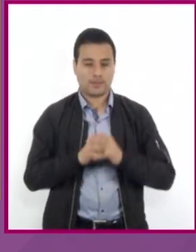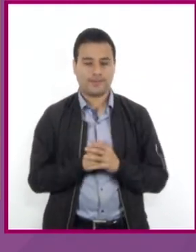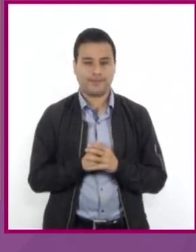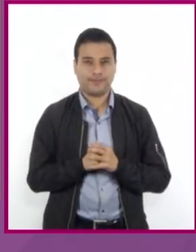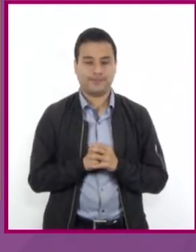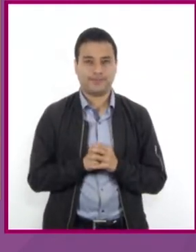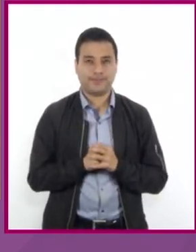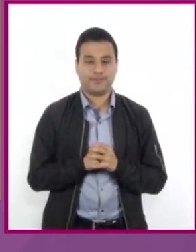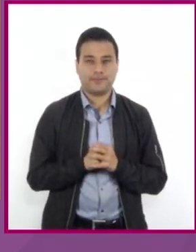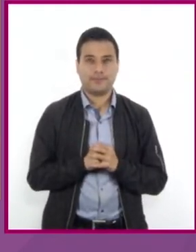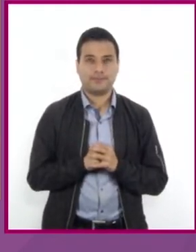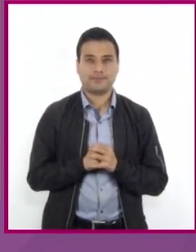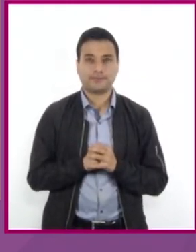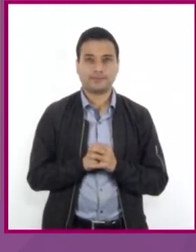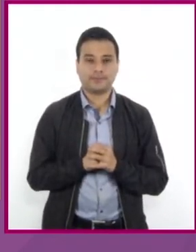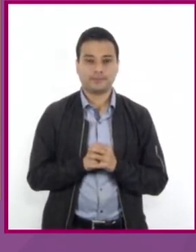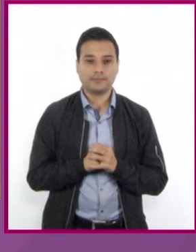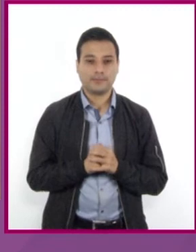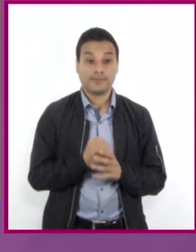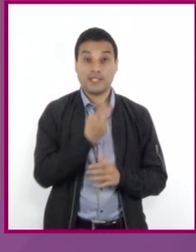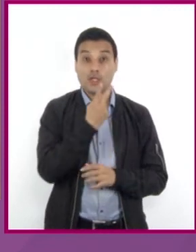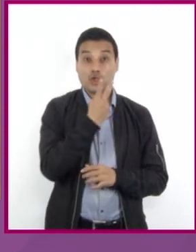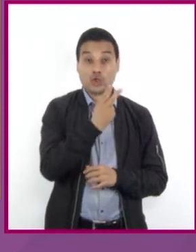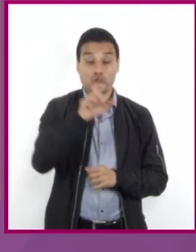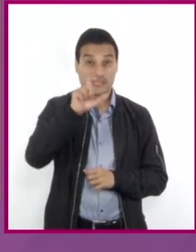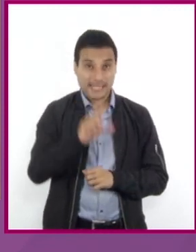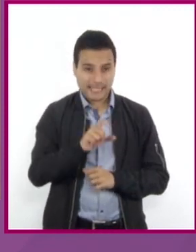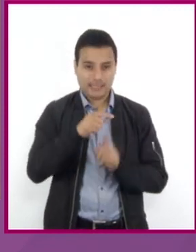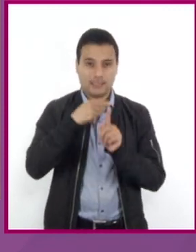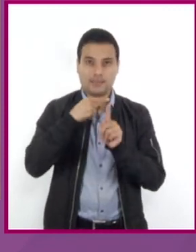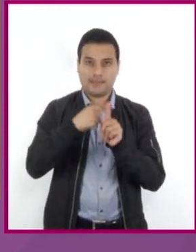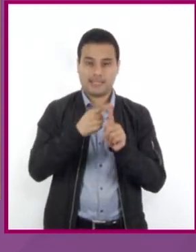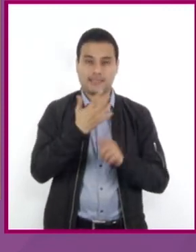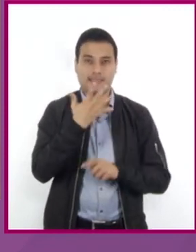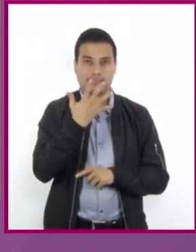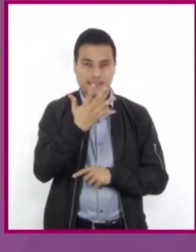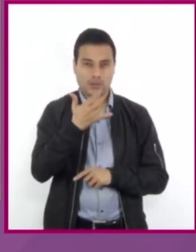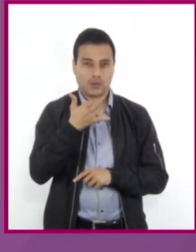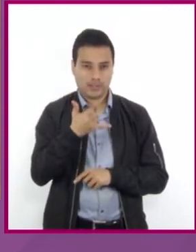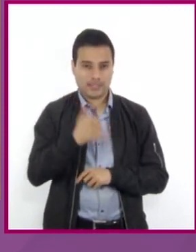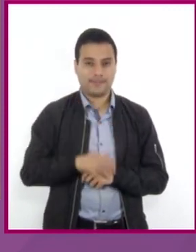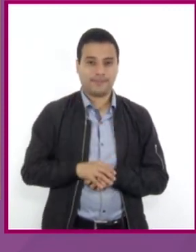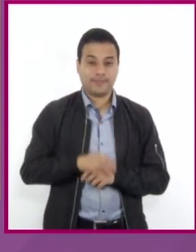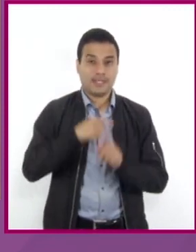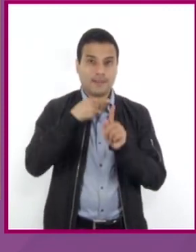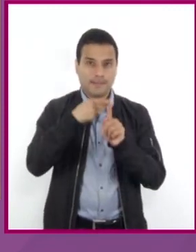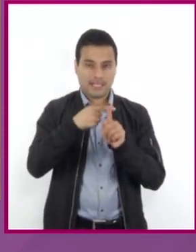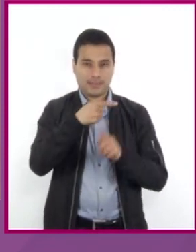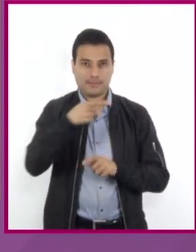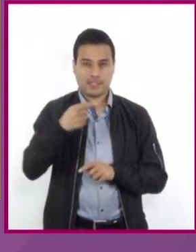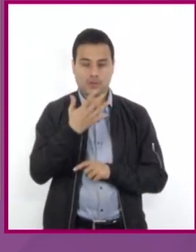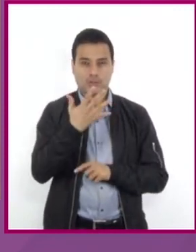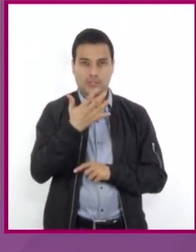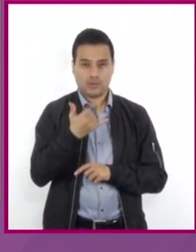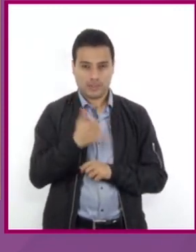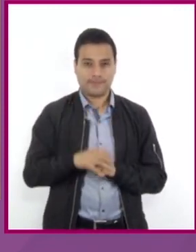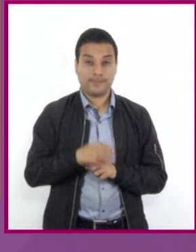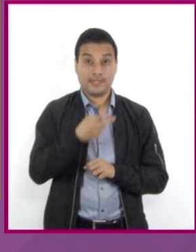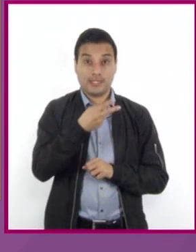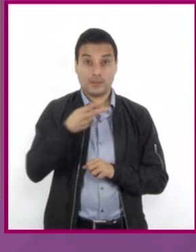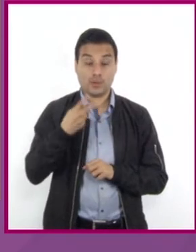ecuación 2X más 5Y más 5Y negativo que es igual a 2